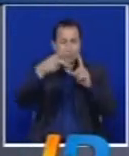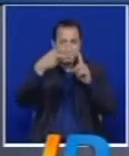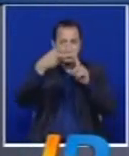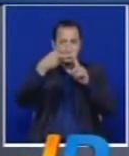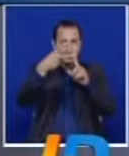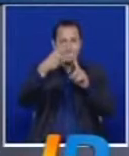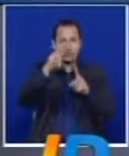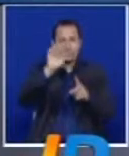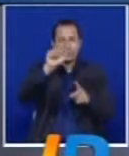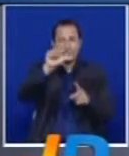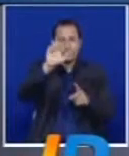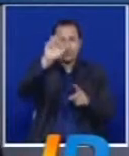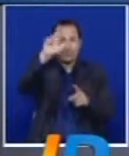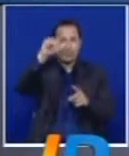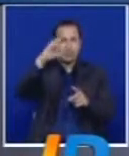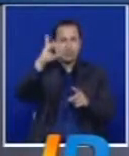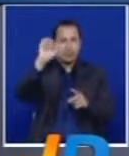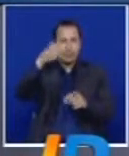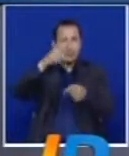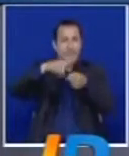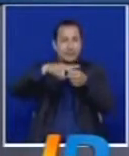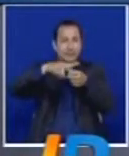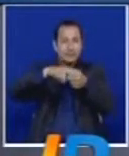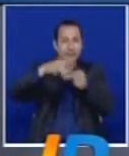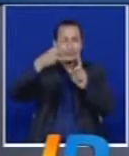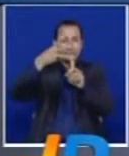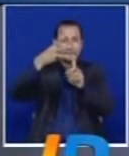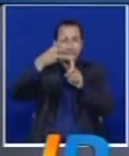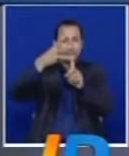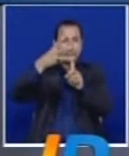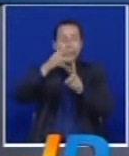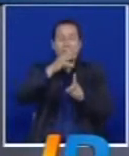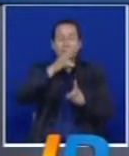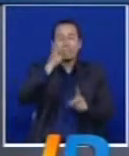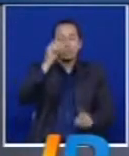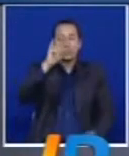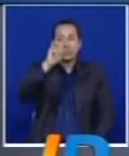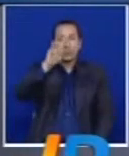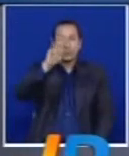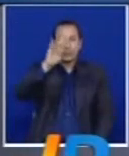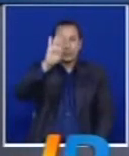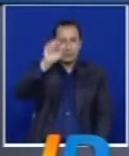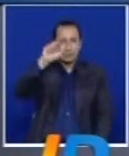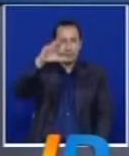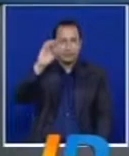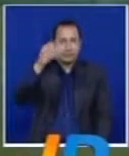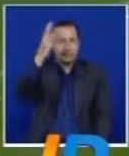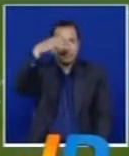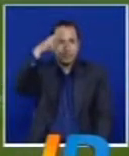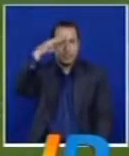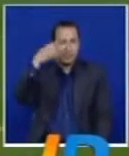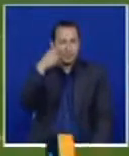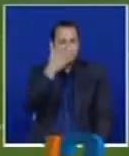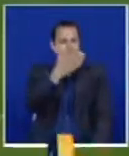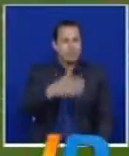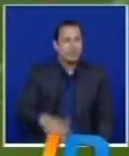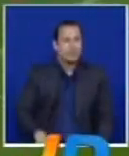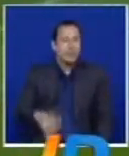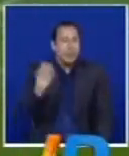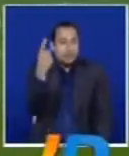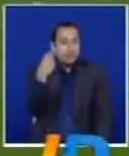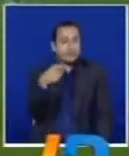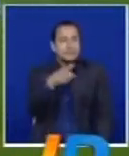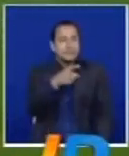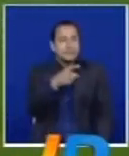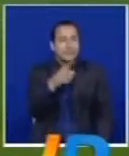marcaba a Carmelo, está en China. Y lo recuerdan el del Deportivo Cali y Urbano en México. Vamos a los goles internacionales. El primero